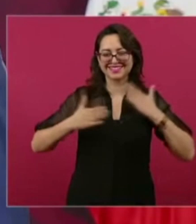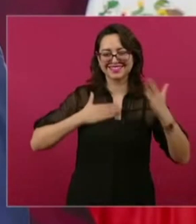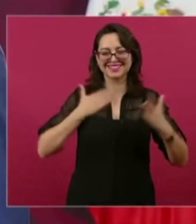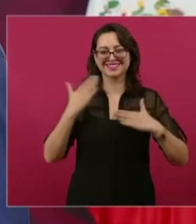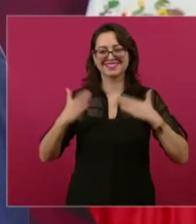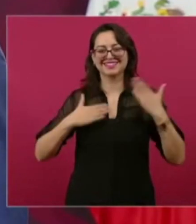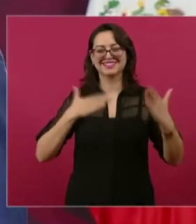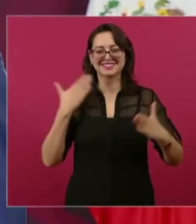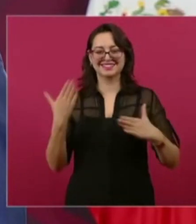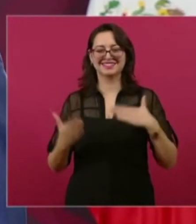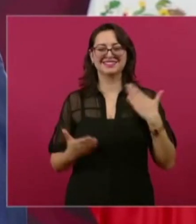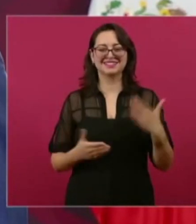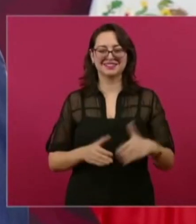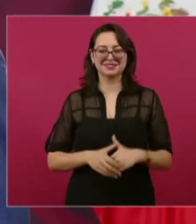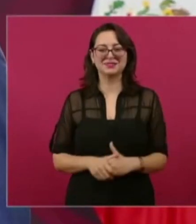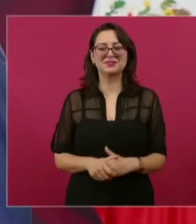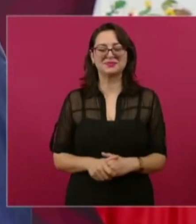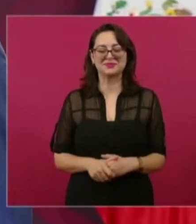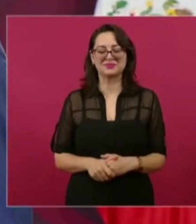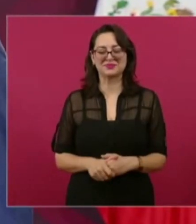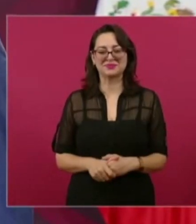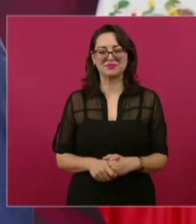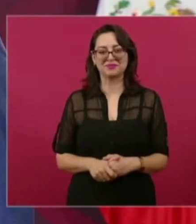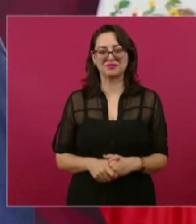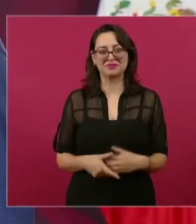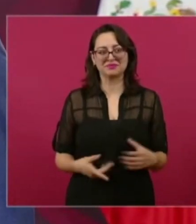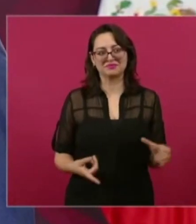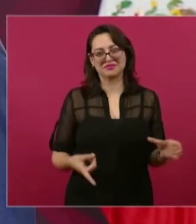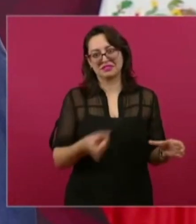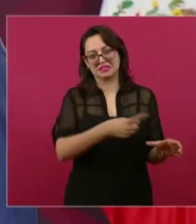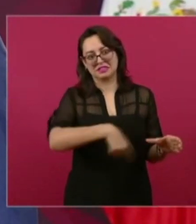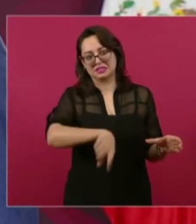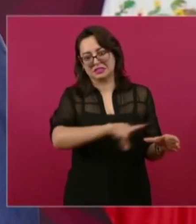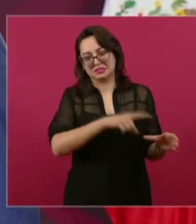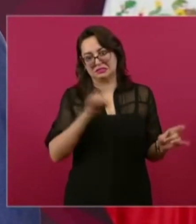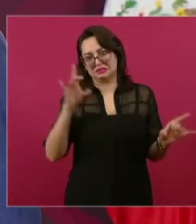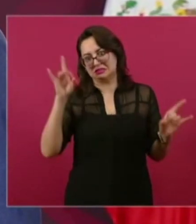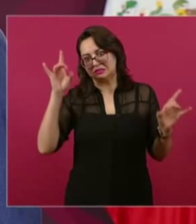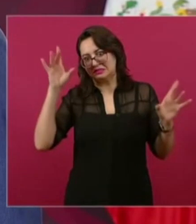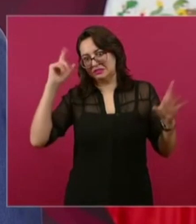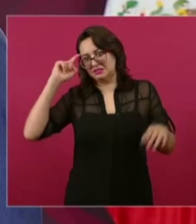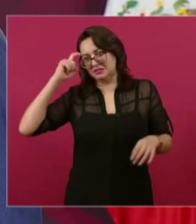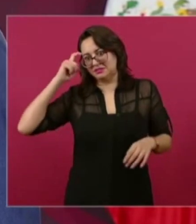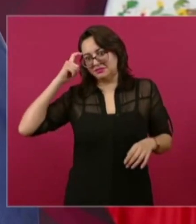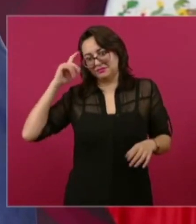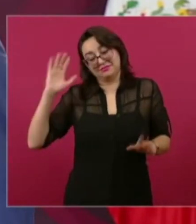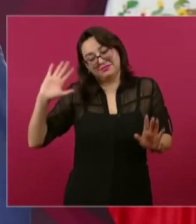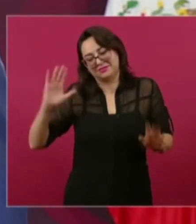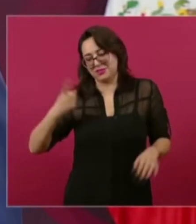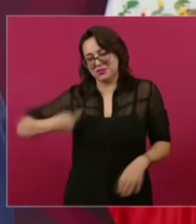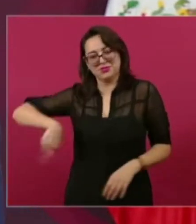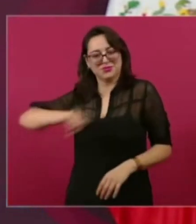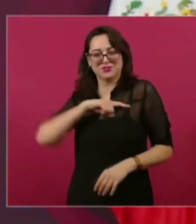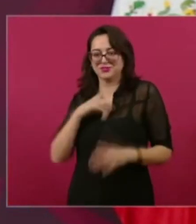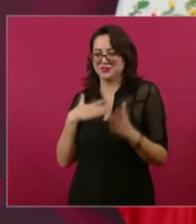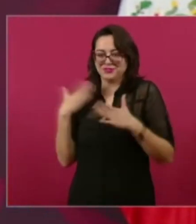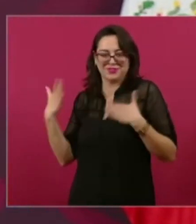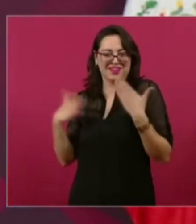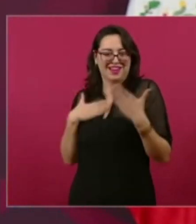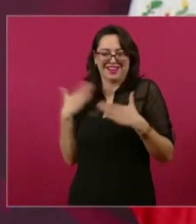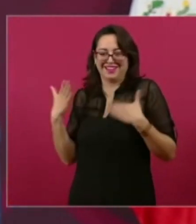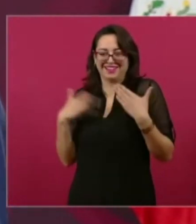Los que andan de mal humor son otros, pero